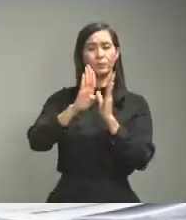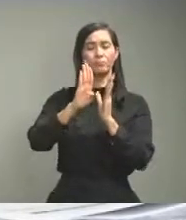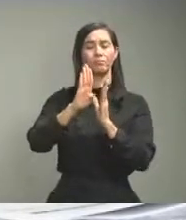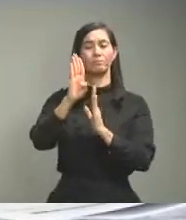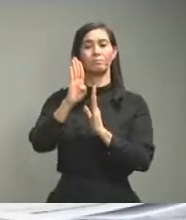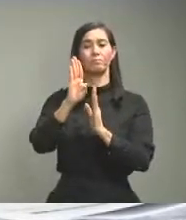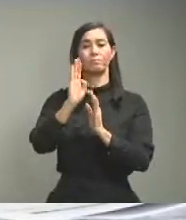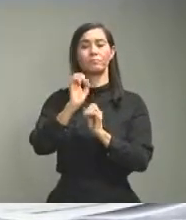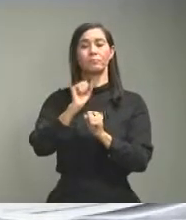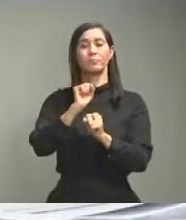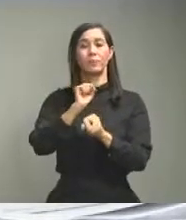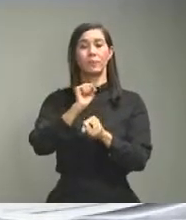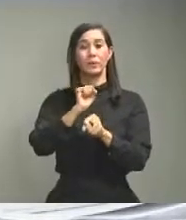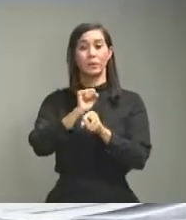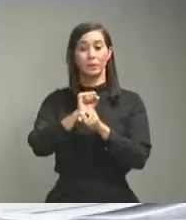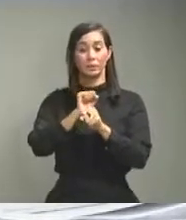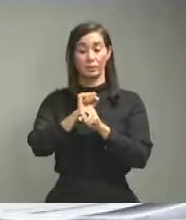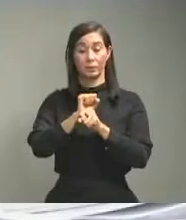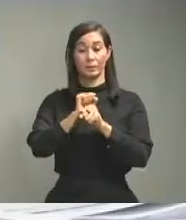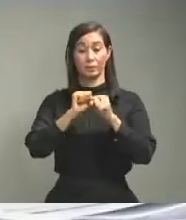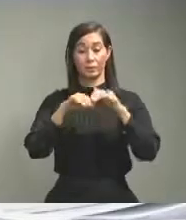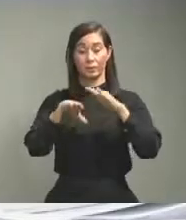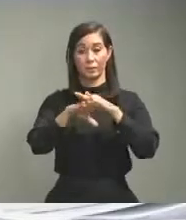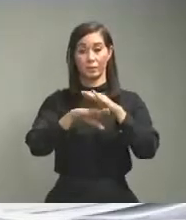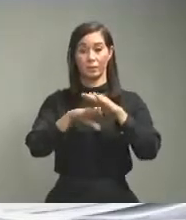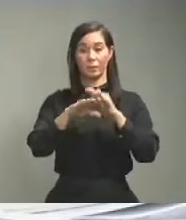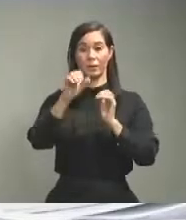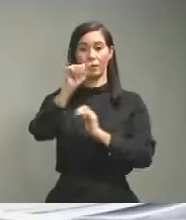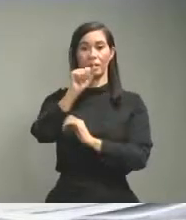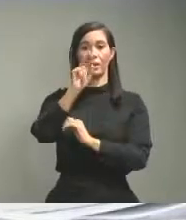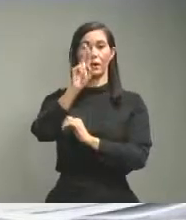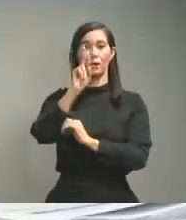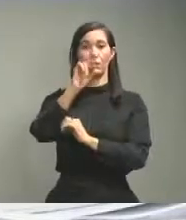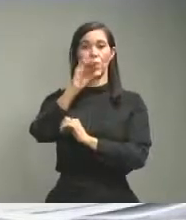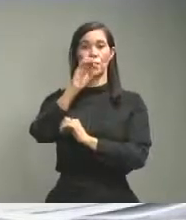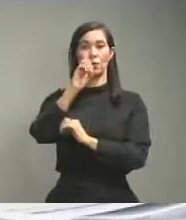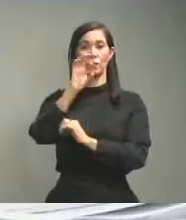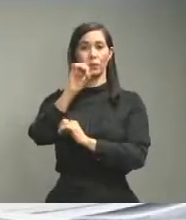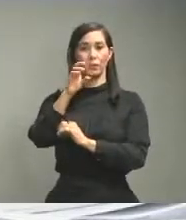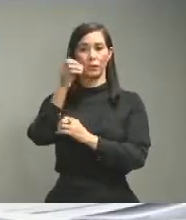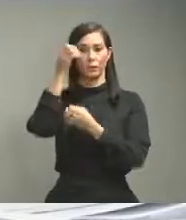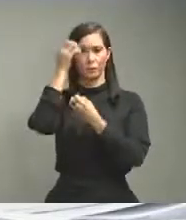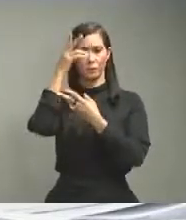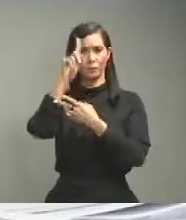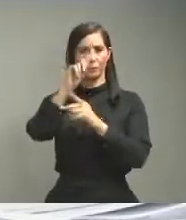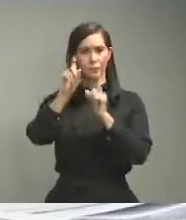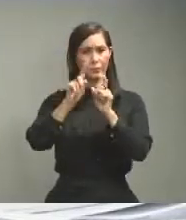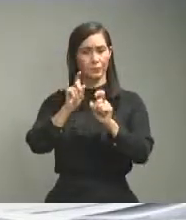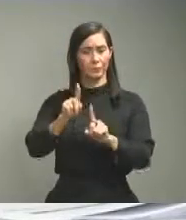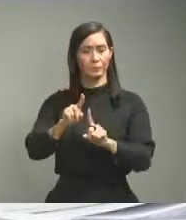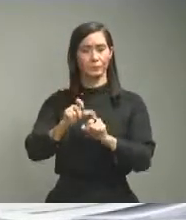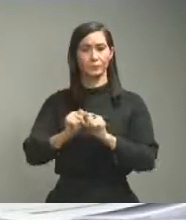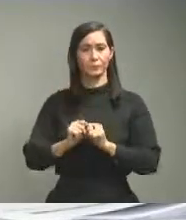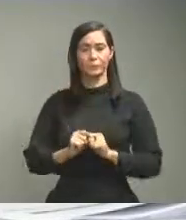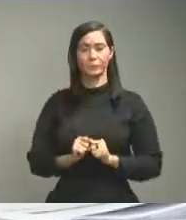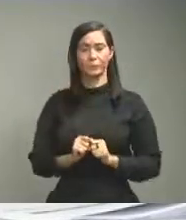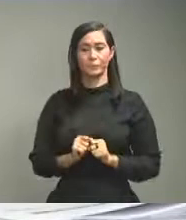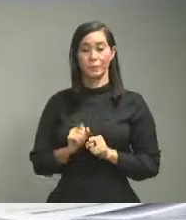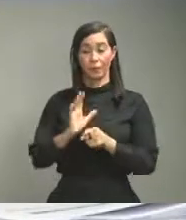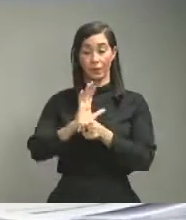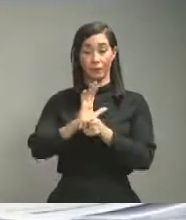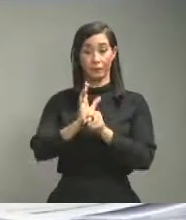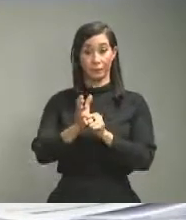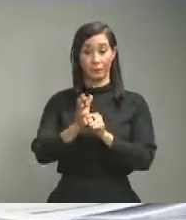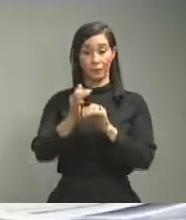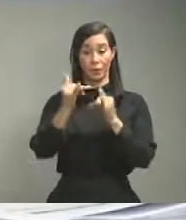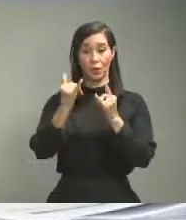de la Plataforma Aurora Ministerio de Salud Pública COVID-19. Al momento de